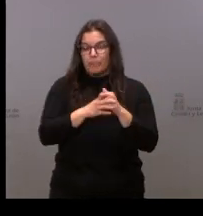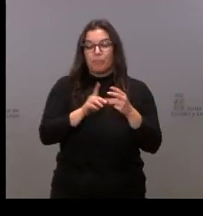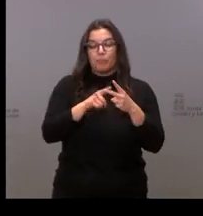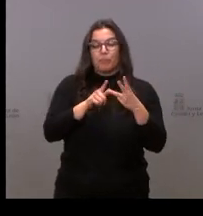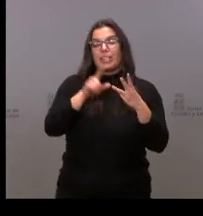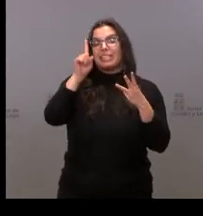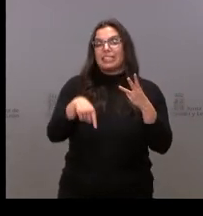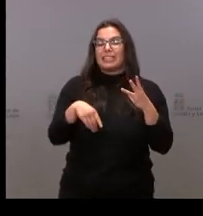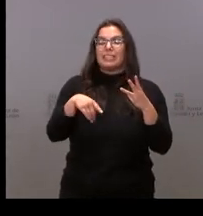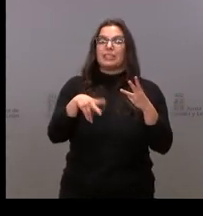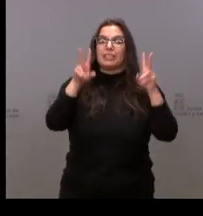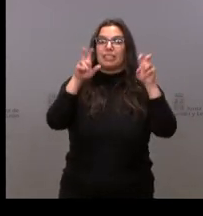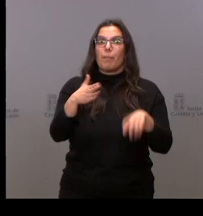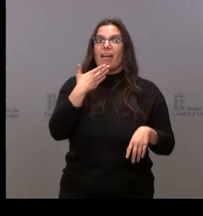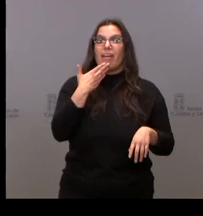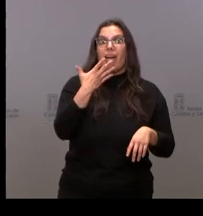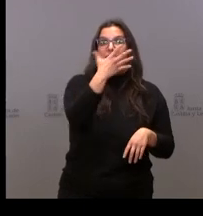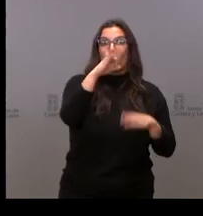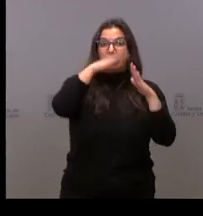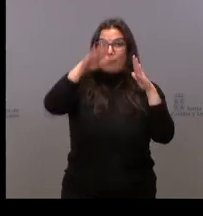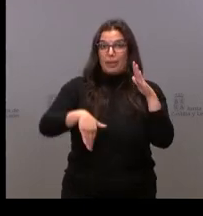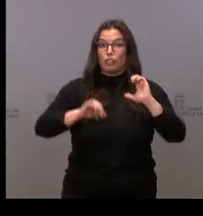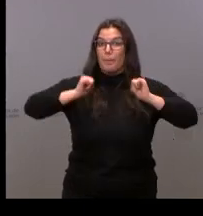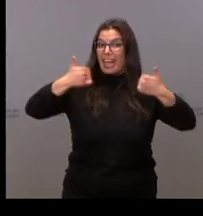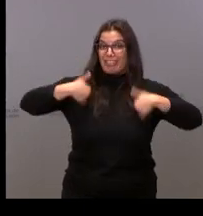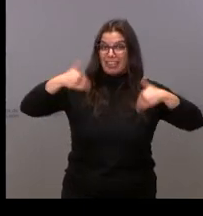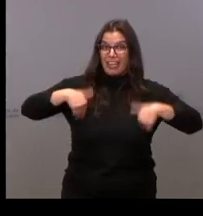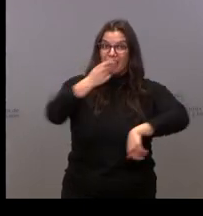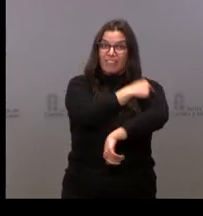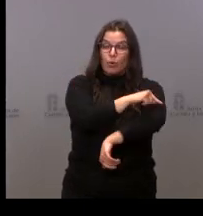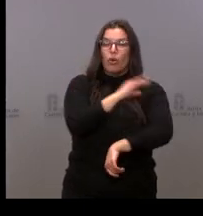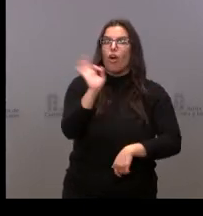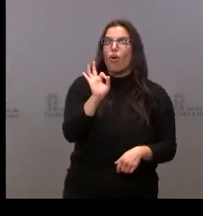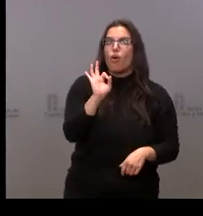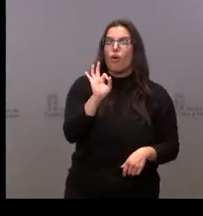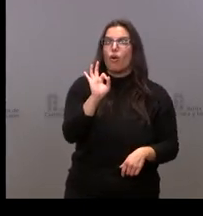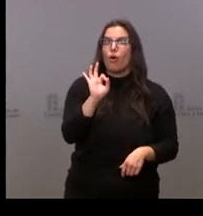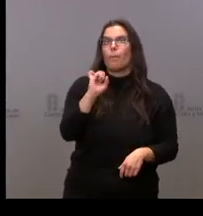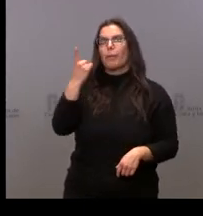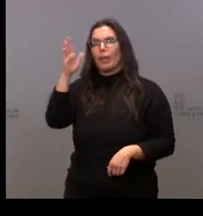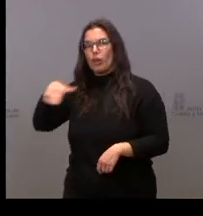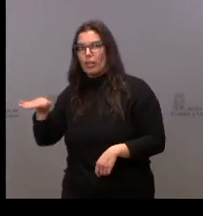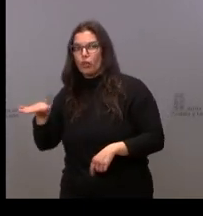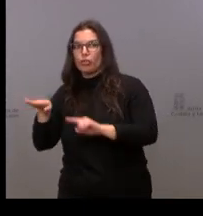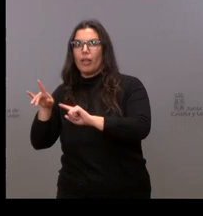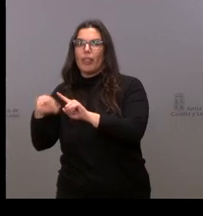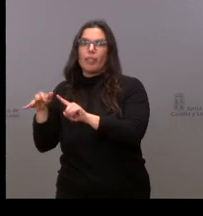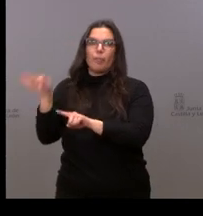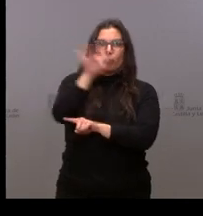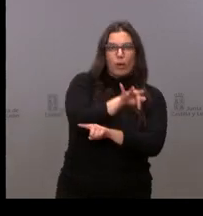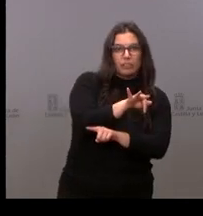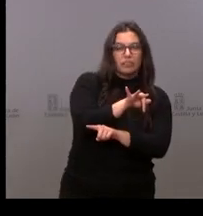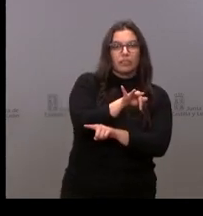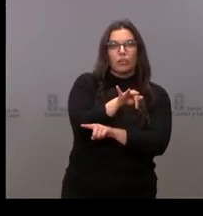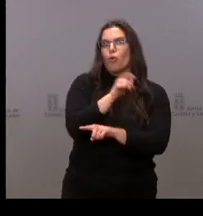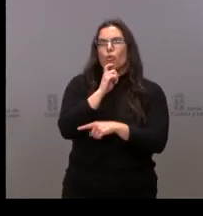los menores de 50, ¿se va a poner en marcha ya? ¿O se va a esperar a que se vacunen a los niños y el resto de los grupos